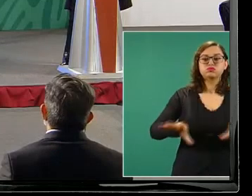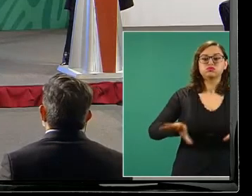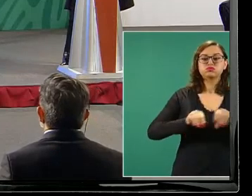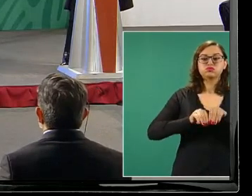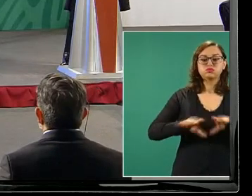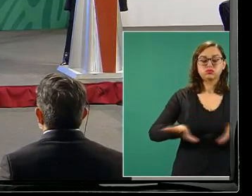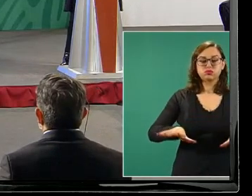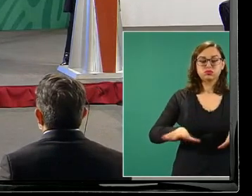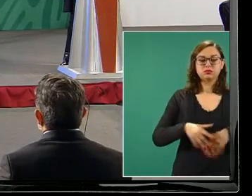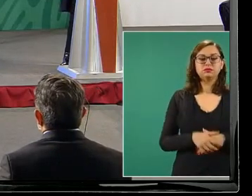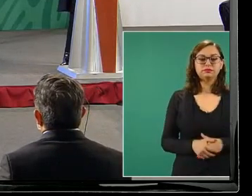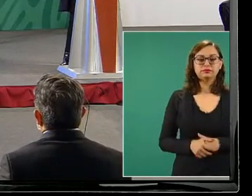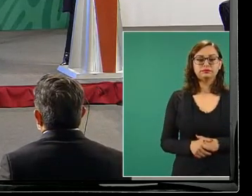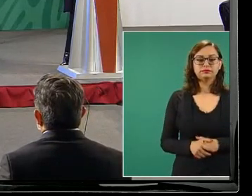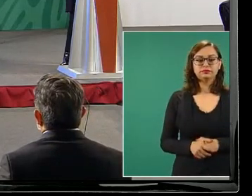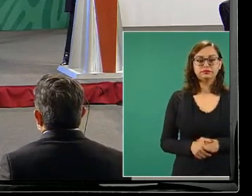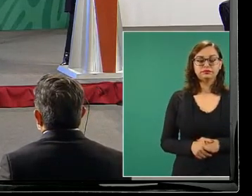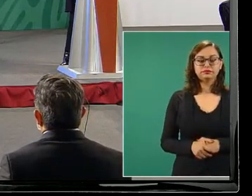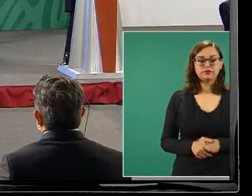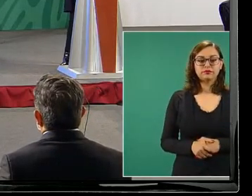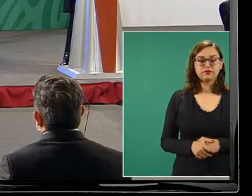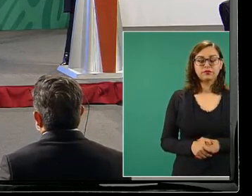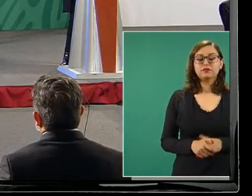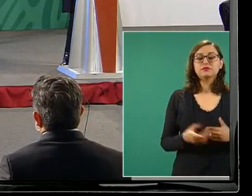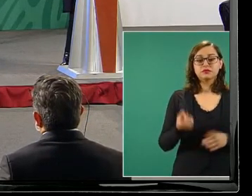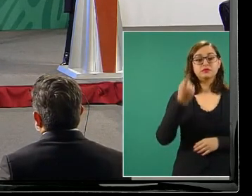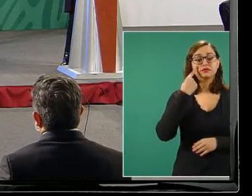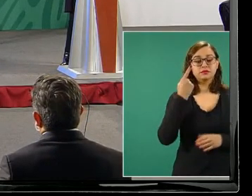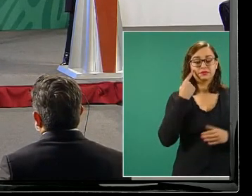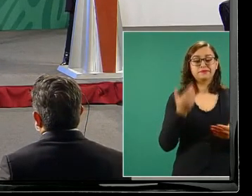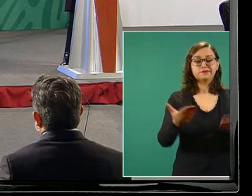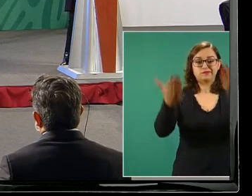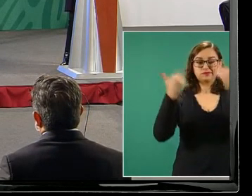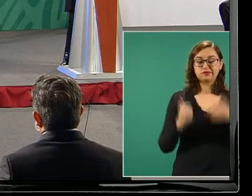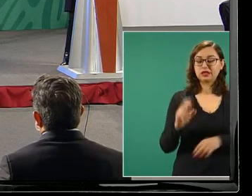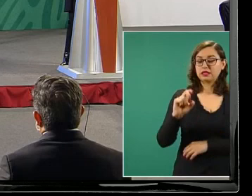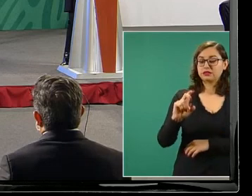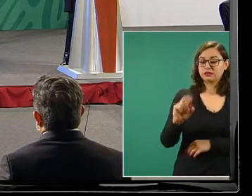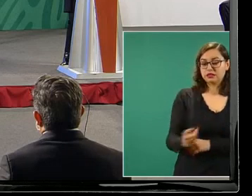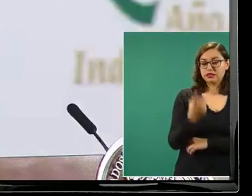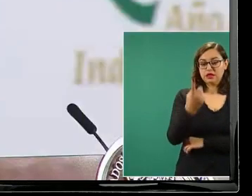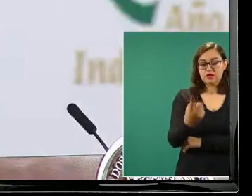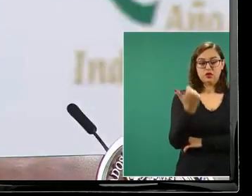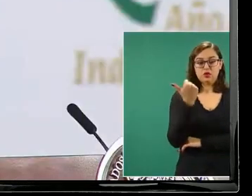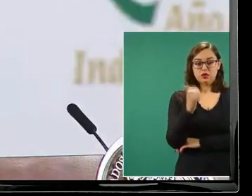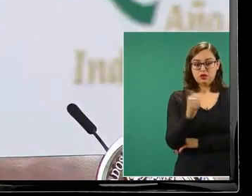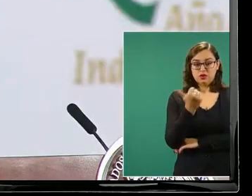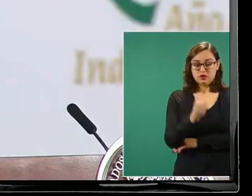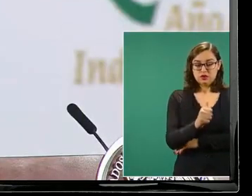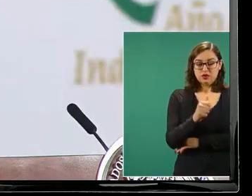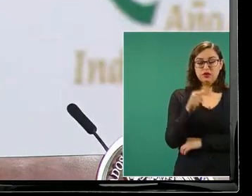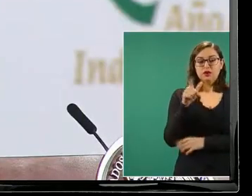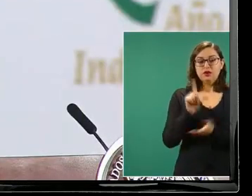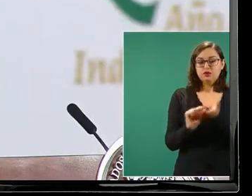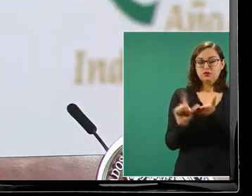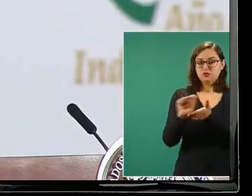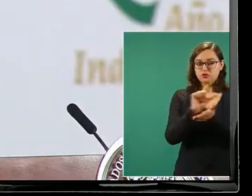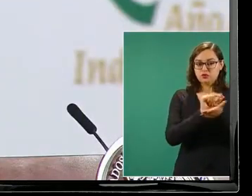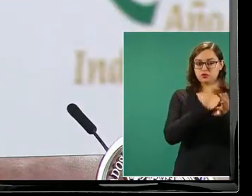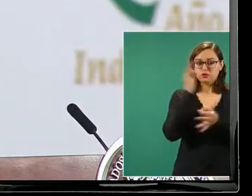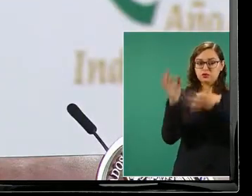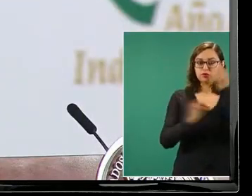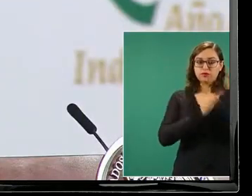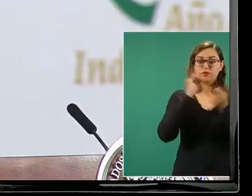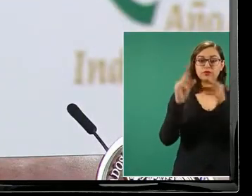con bots el 31 de agosto se publicó una noticia falsa a través de una cuenta de Twitter que suplantó